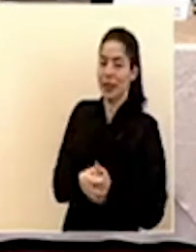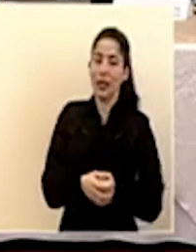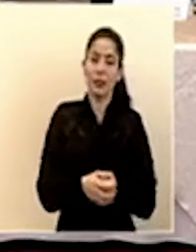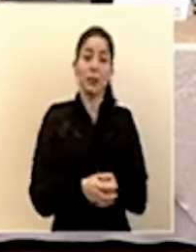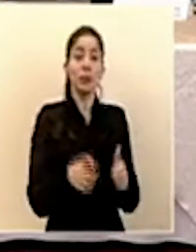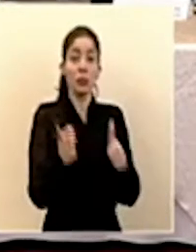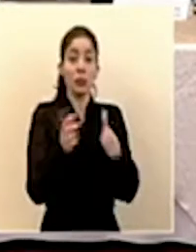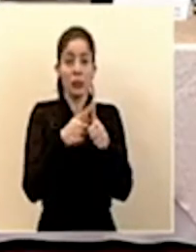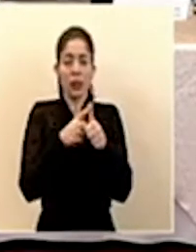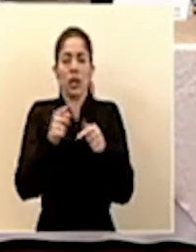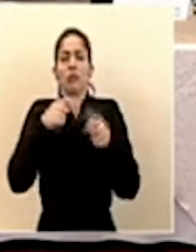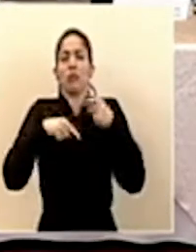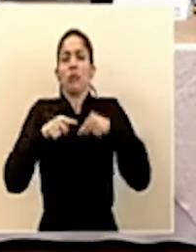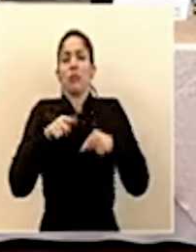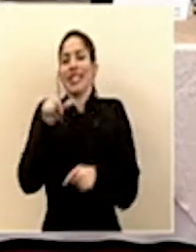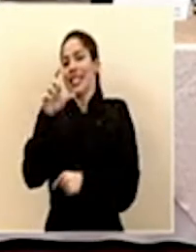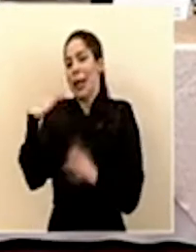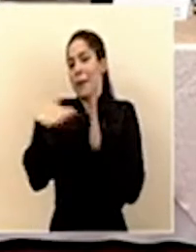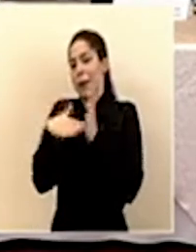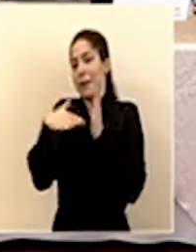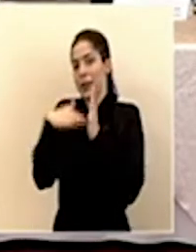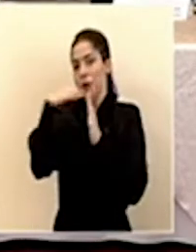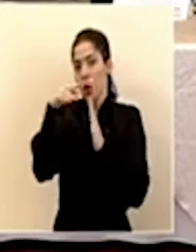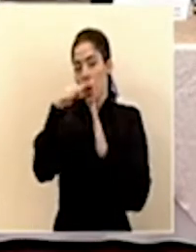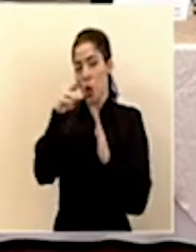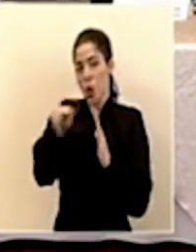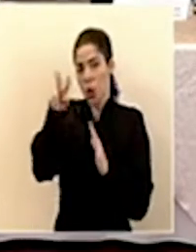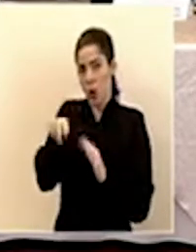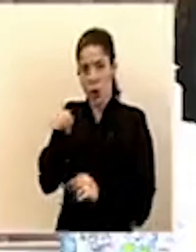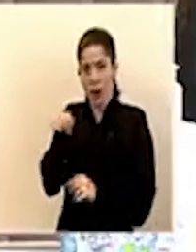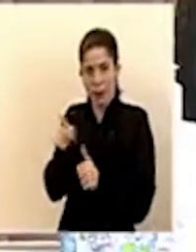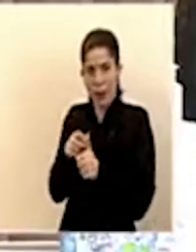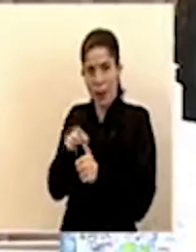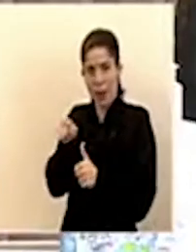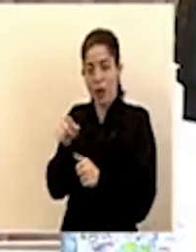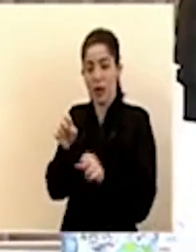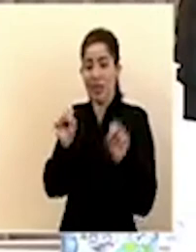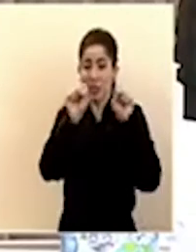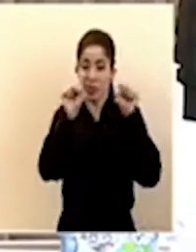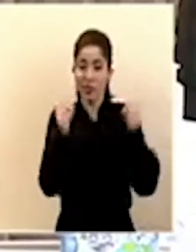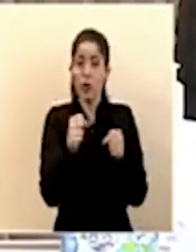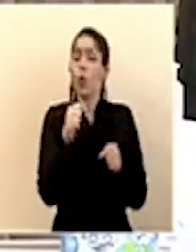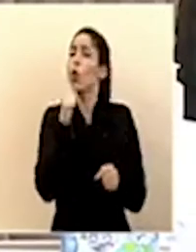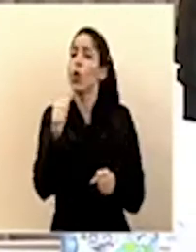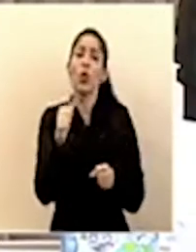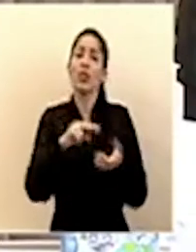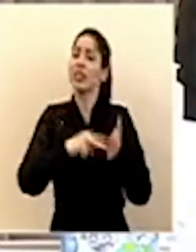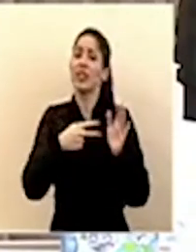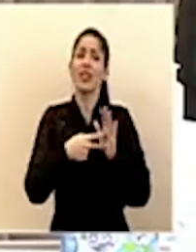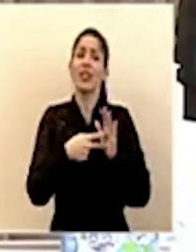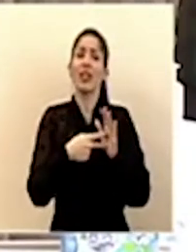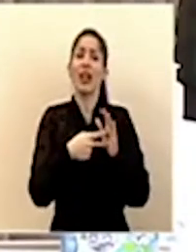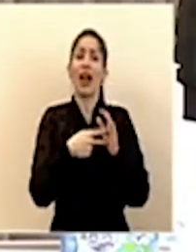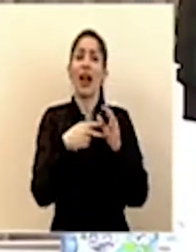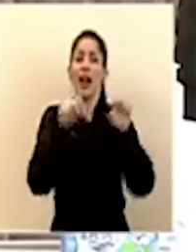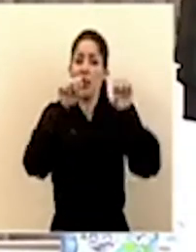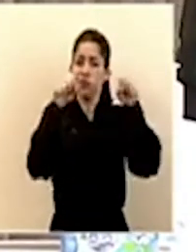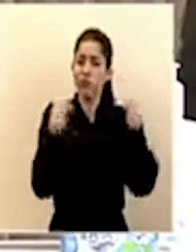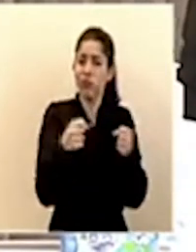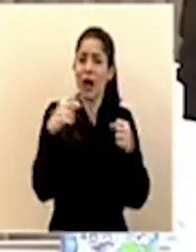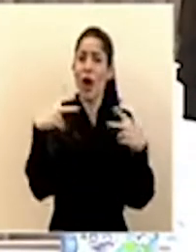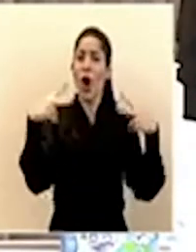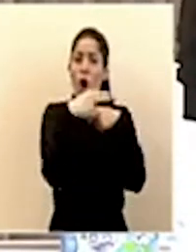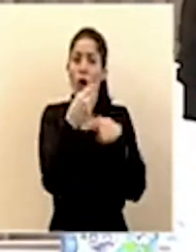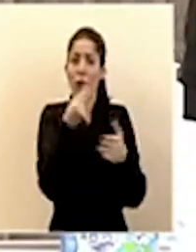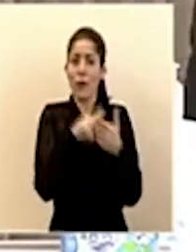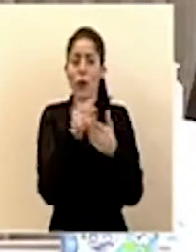Primero, empecemos por los 100 mil millones de colones de recorte. No es un recorte en el sentido estricto. Lo que se va a